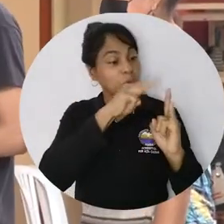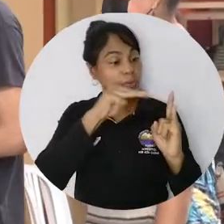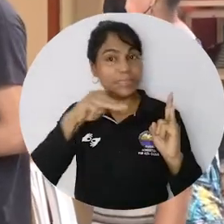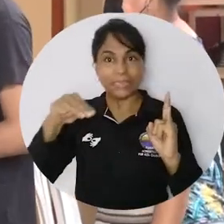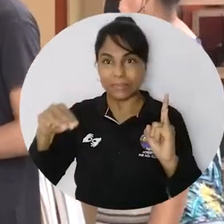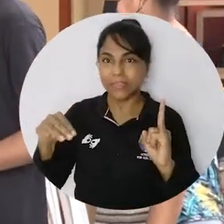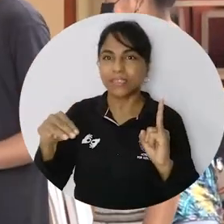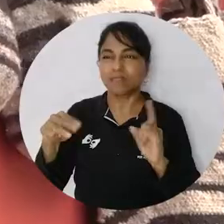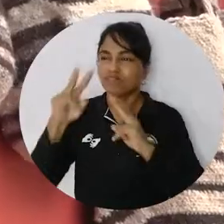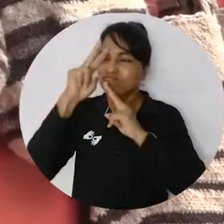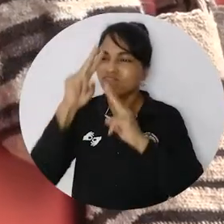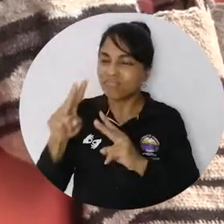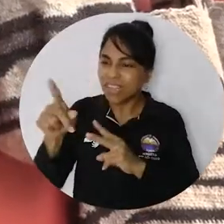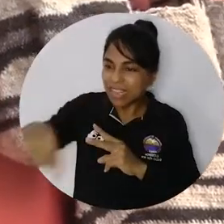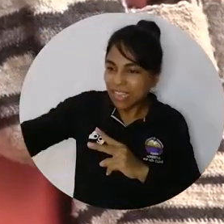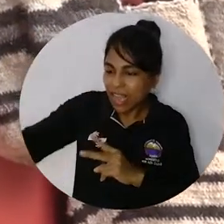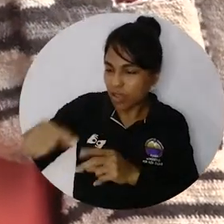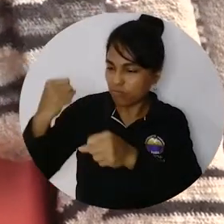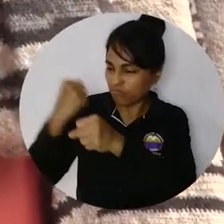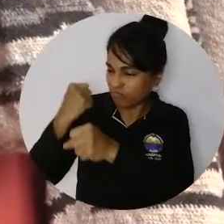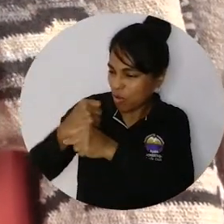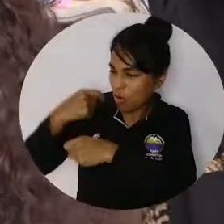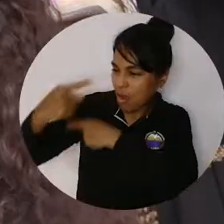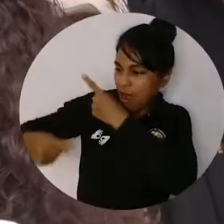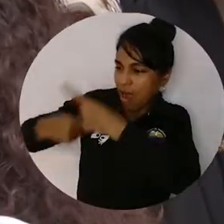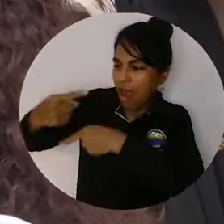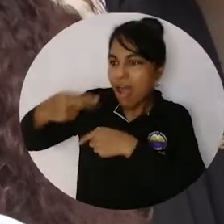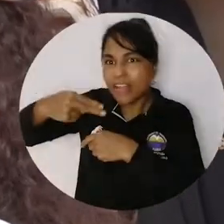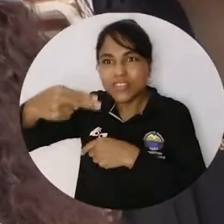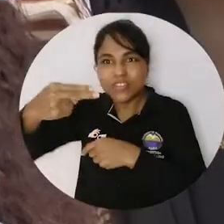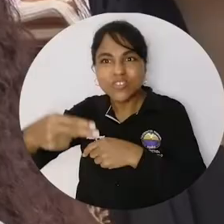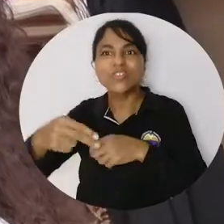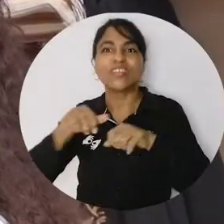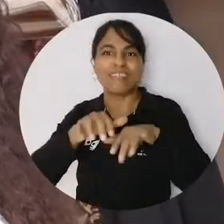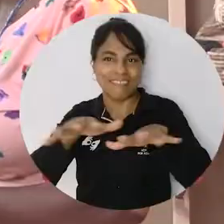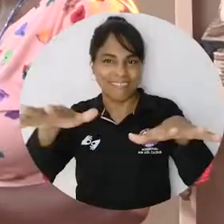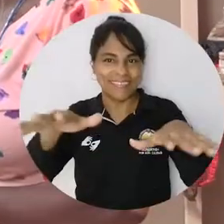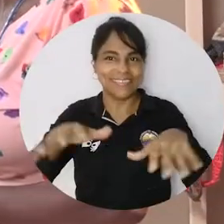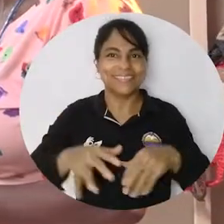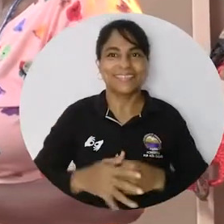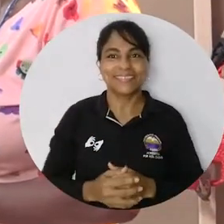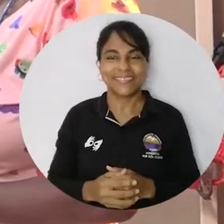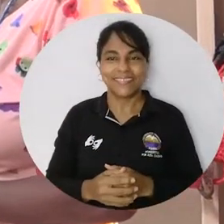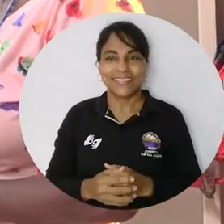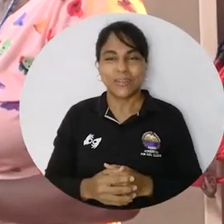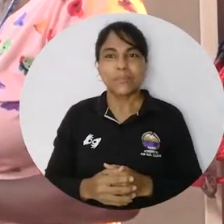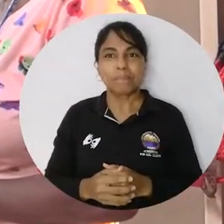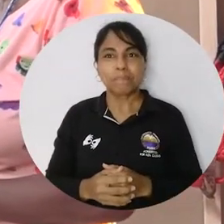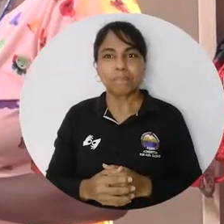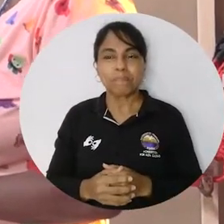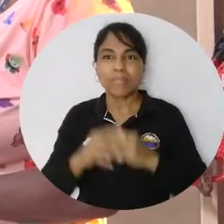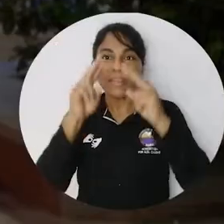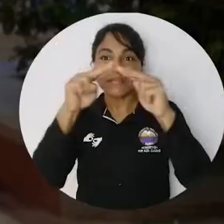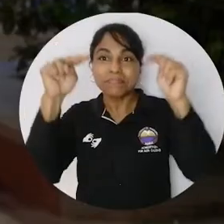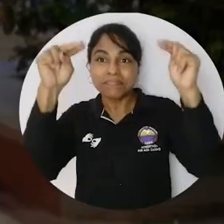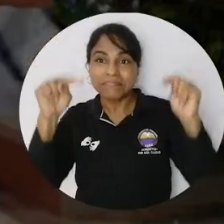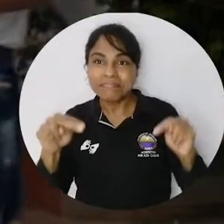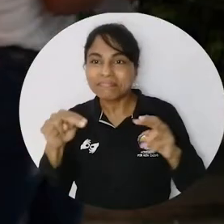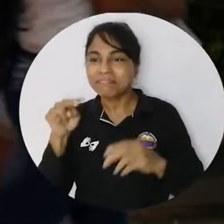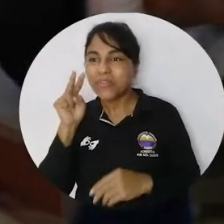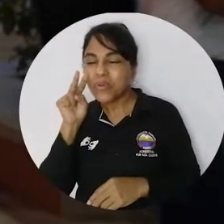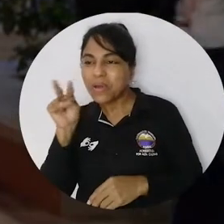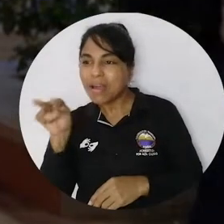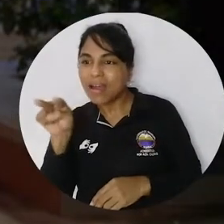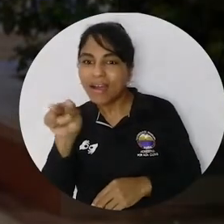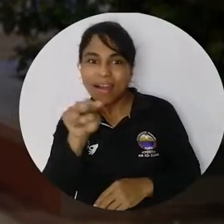Universidad del Magdalena exalta su labor para la conservación de la historia, la tradición y de nuestras raíces. Pude caminar casi todos